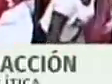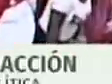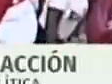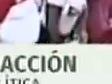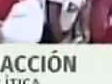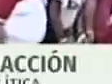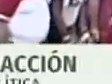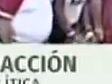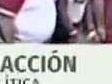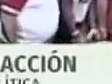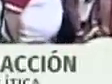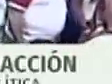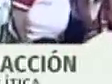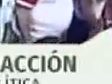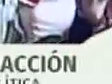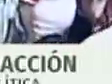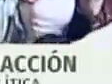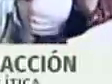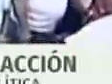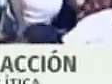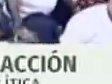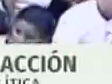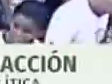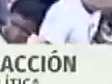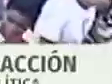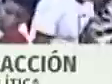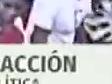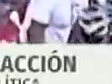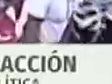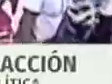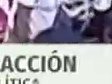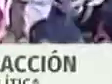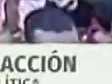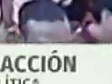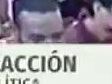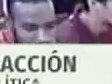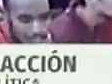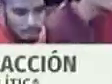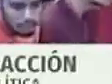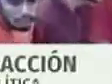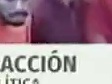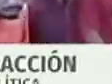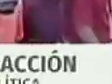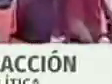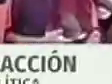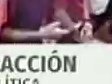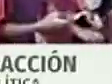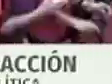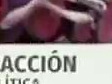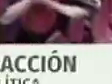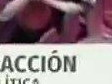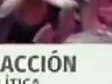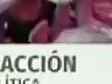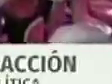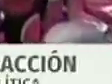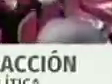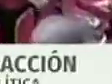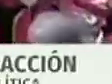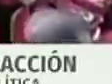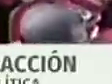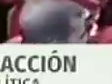unidad lucha batalla victoria y victoria con